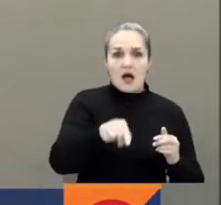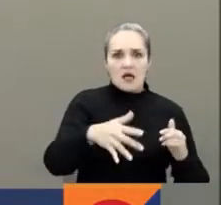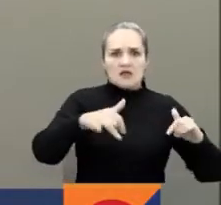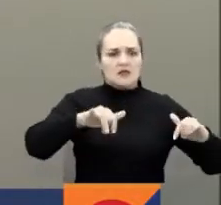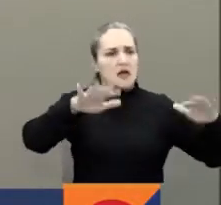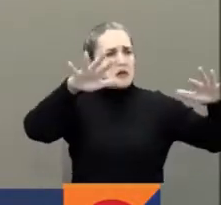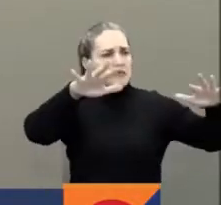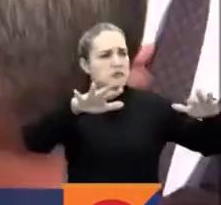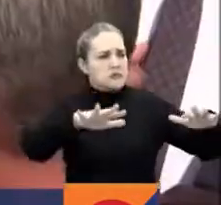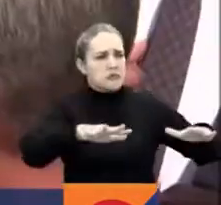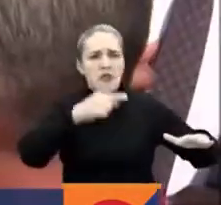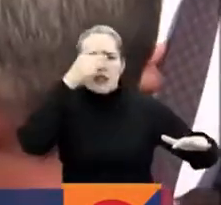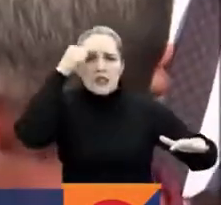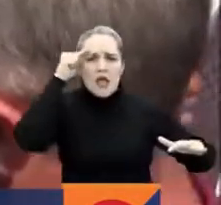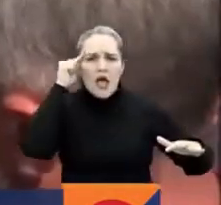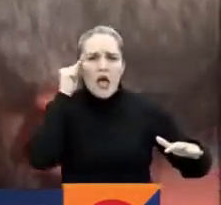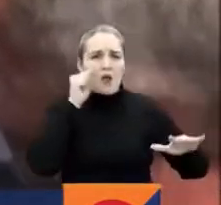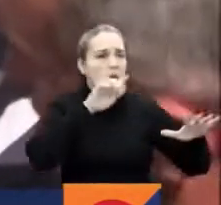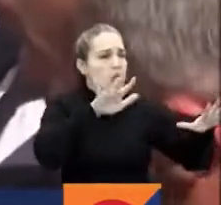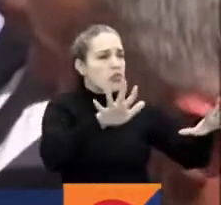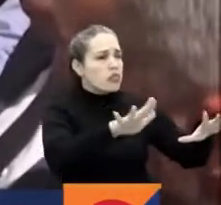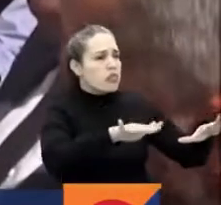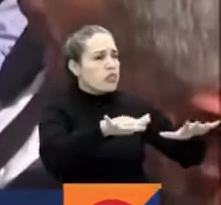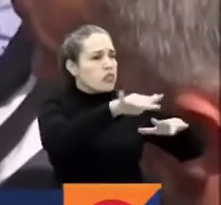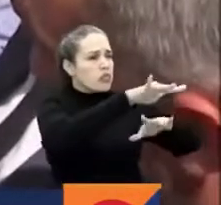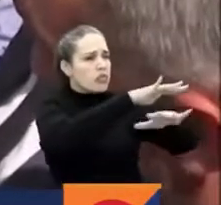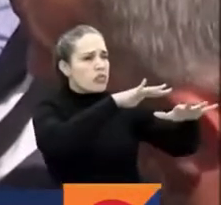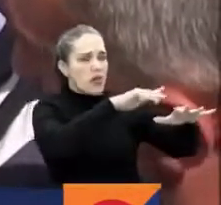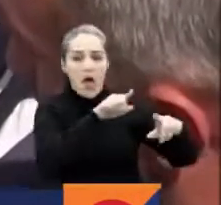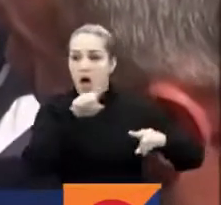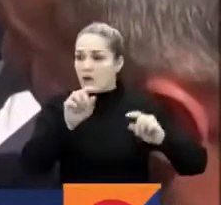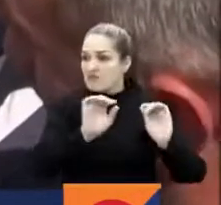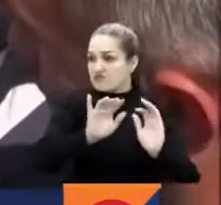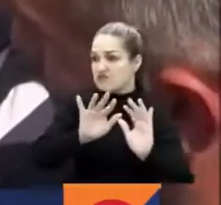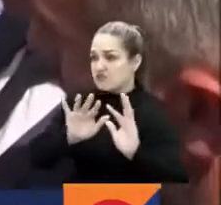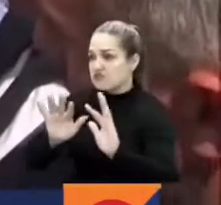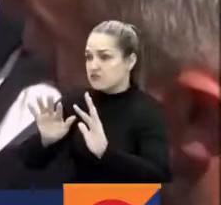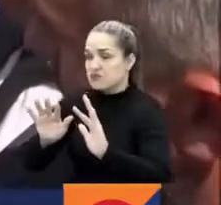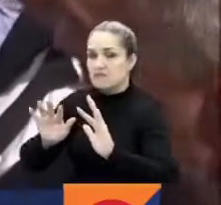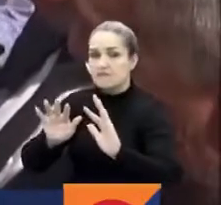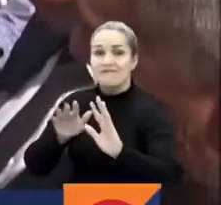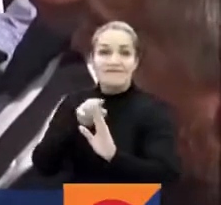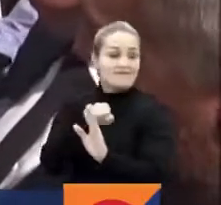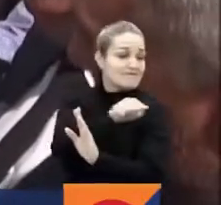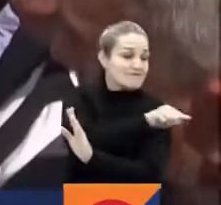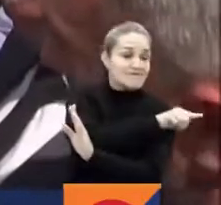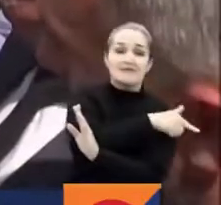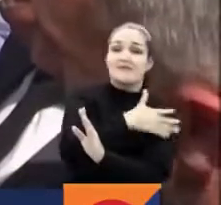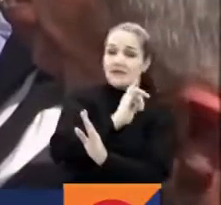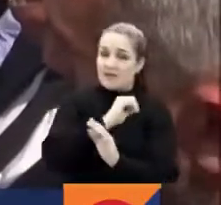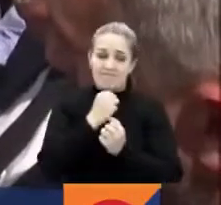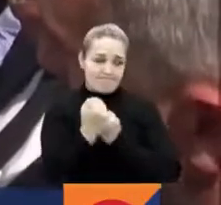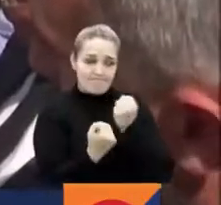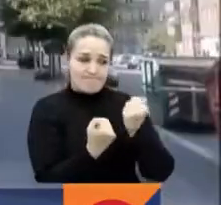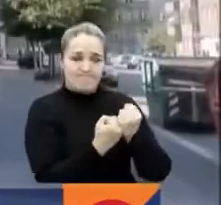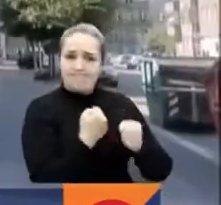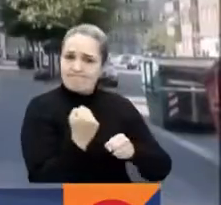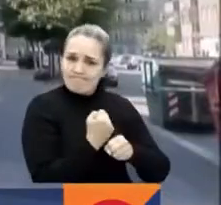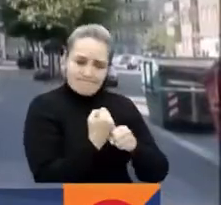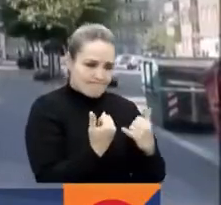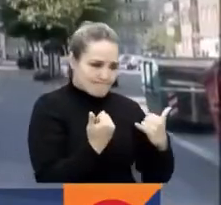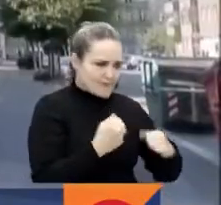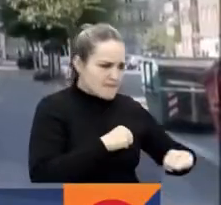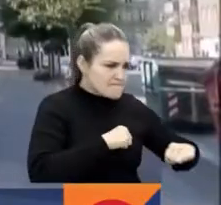la mira se posa a futuro. Tendremos que construir el día después, por lo que, por supuesto, nos pondremos a trabajar de inmediato.